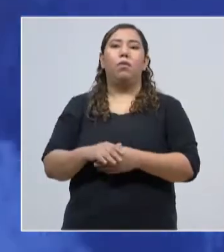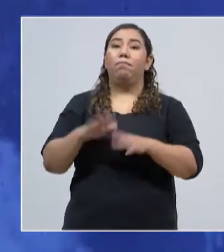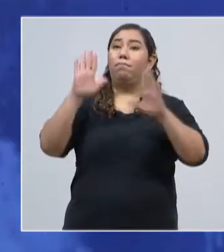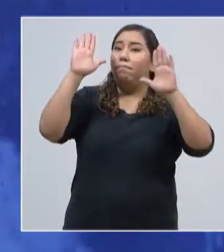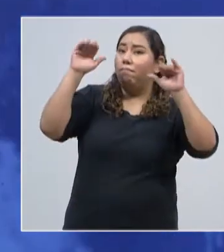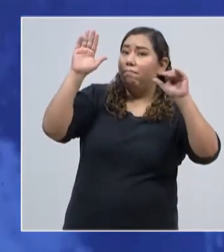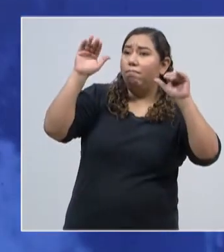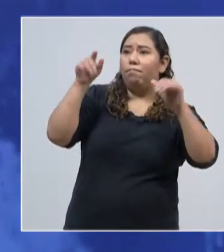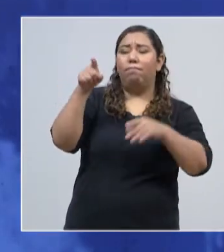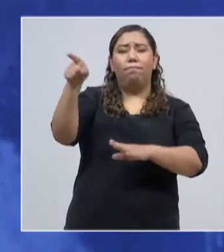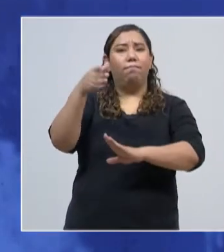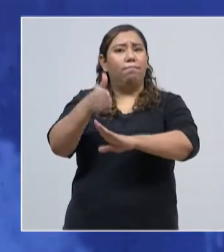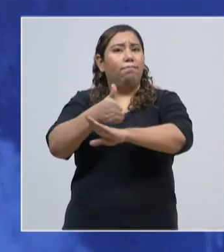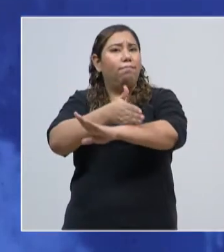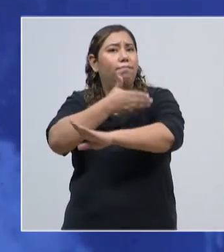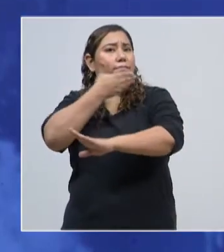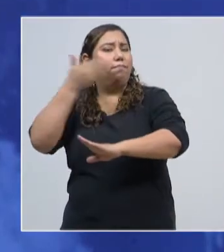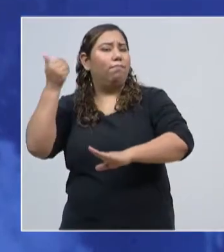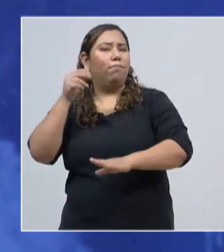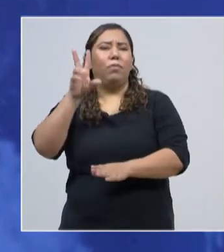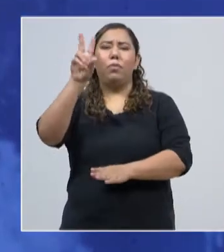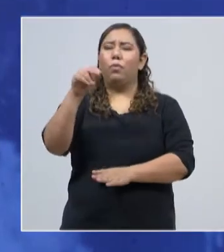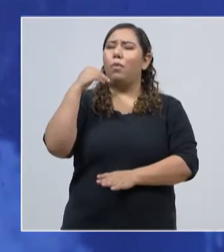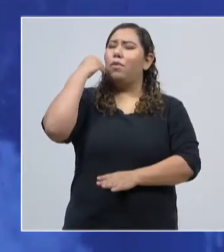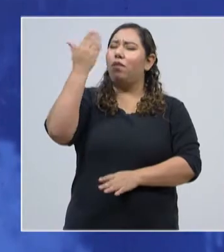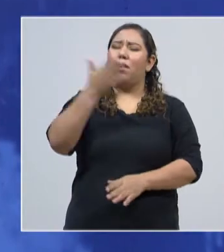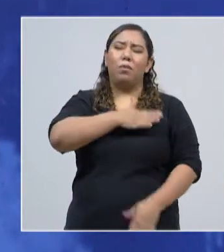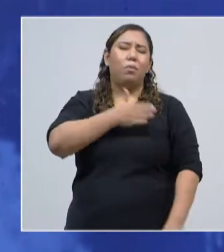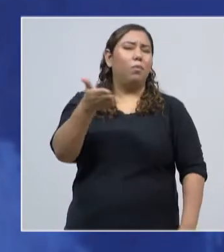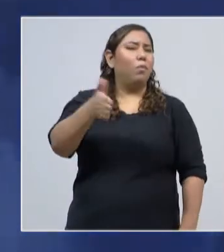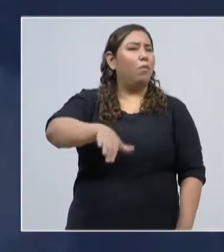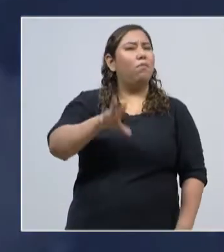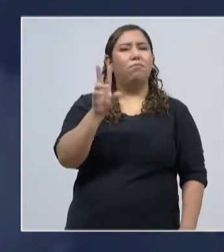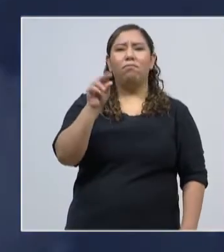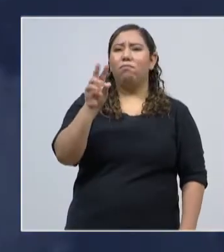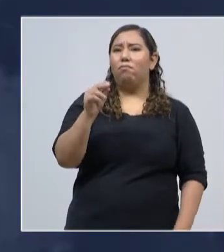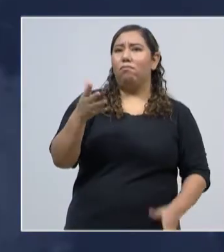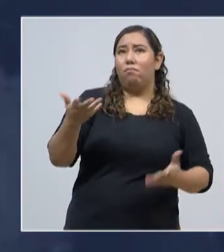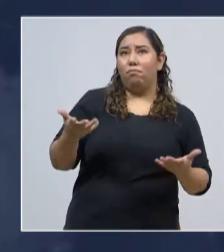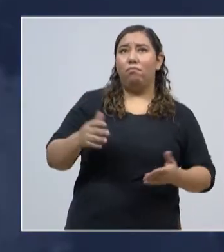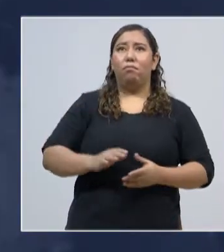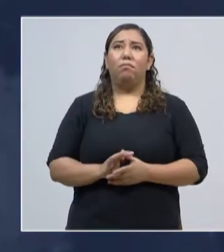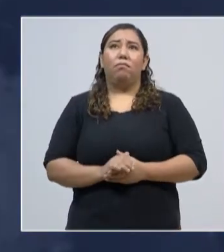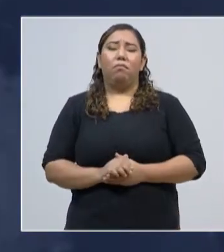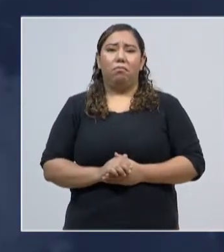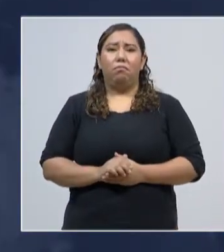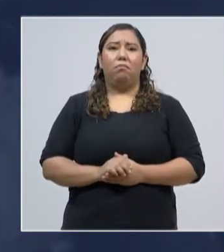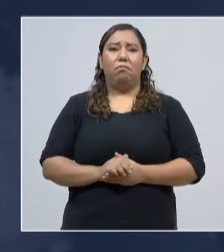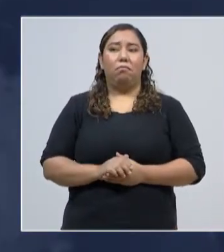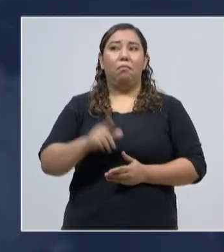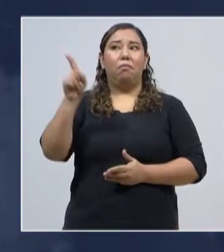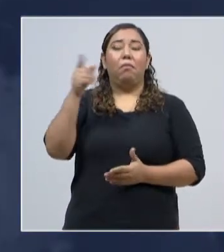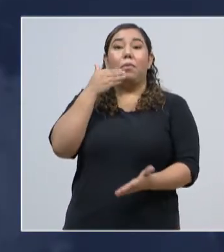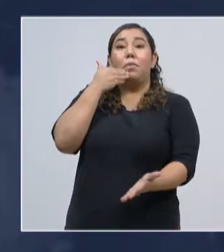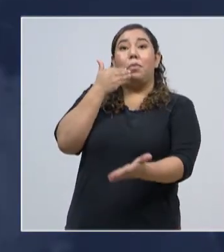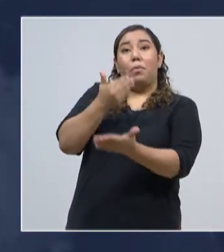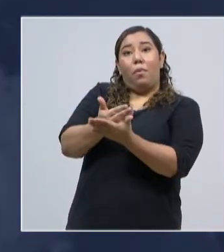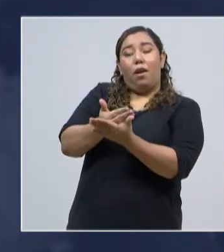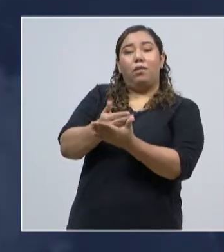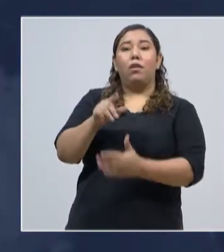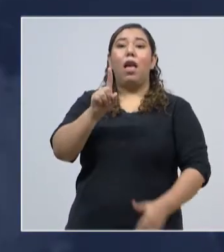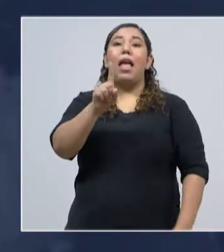seguir incrementando el número de personas que fallecen. Pero un dato positivo, un dato que reconforta,